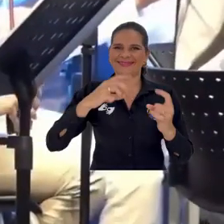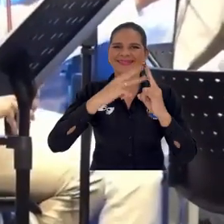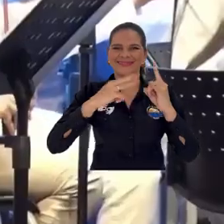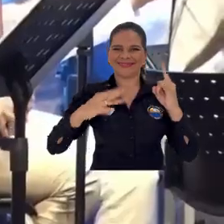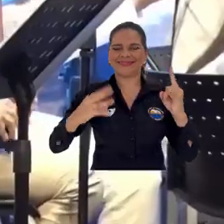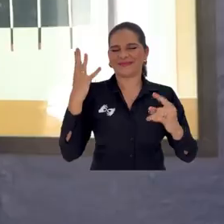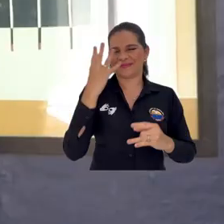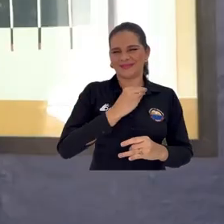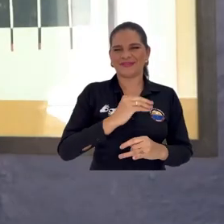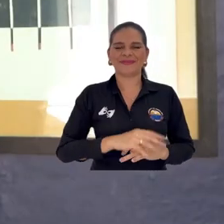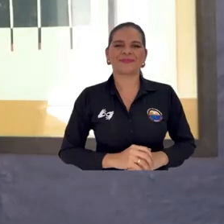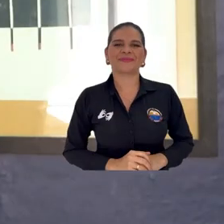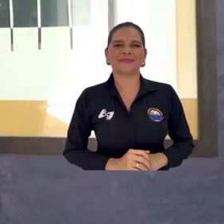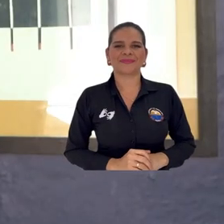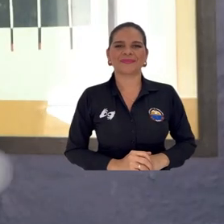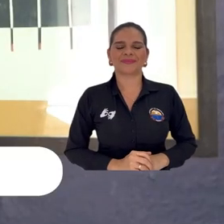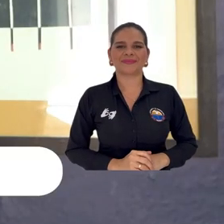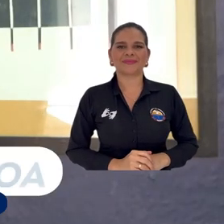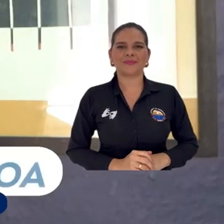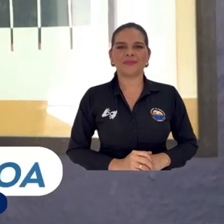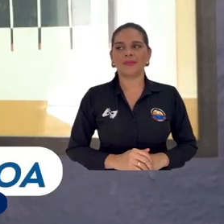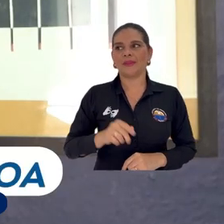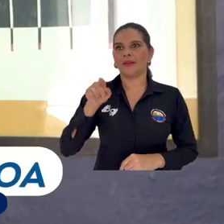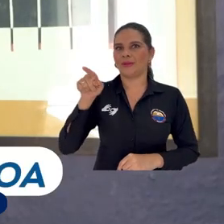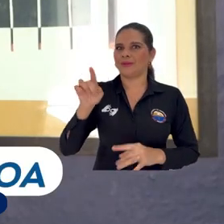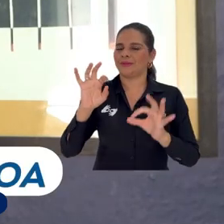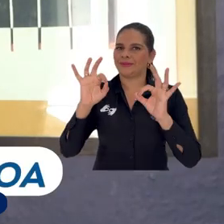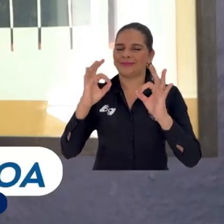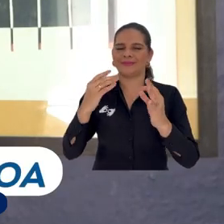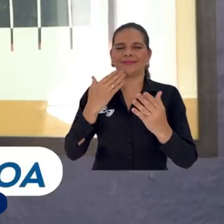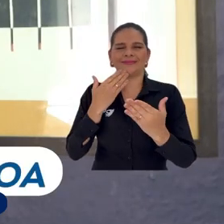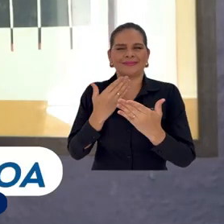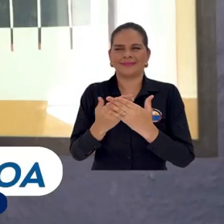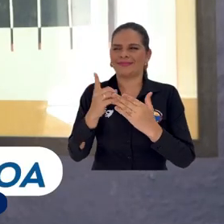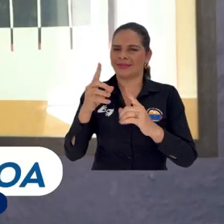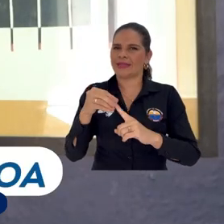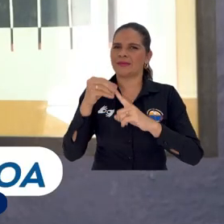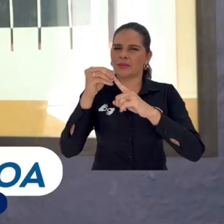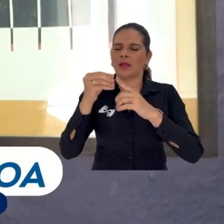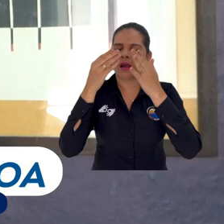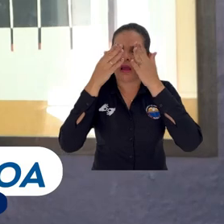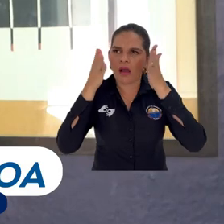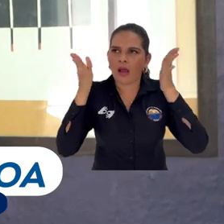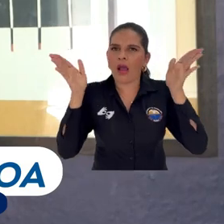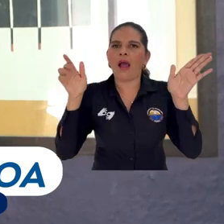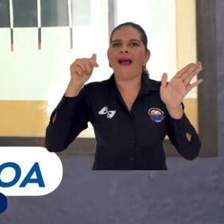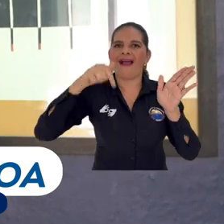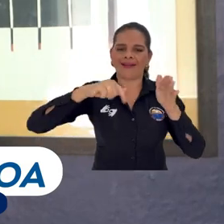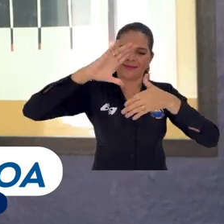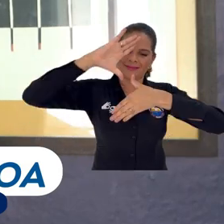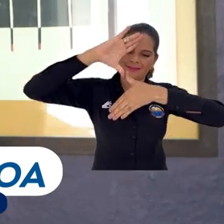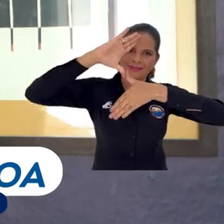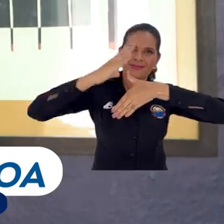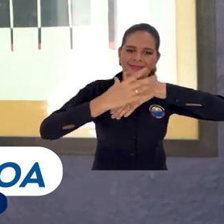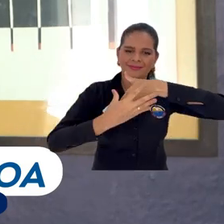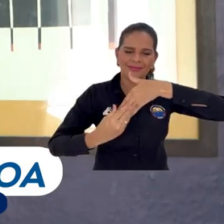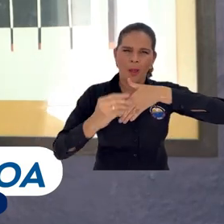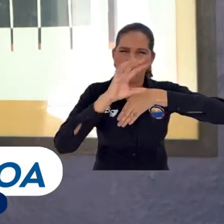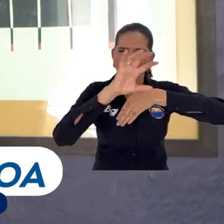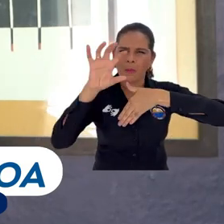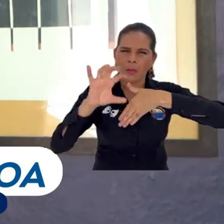Mater. Nos permite a nosotros tener un panorama mucho más amplio de lo que está pasando en Latinoamérica principalmente